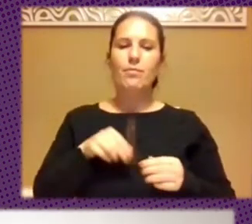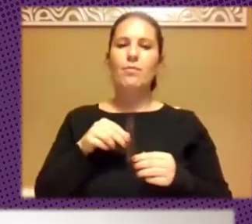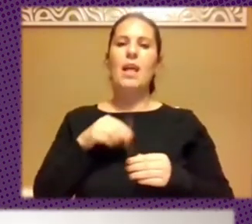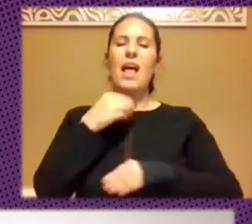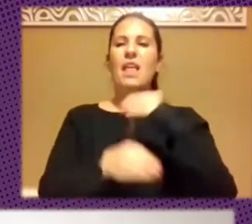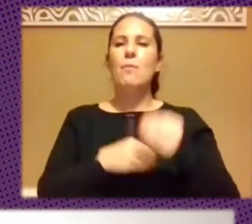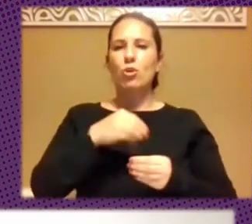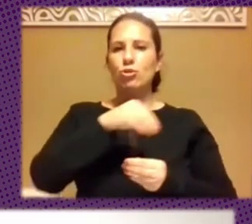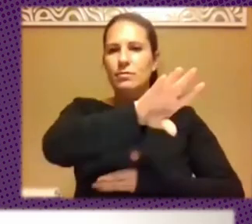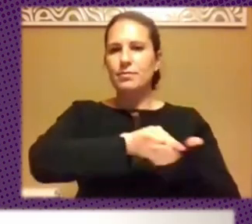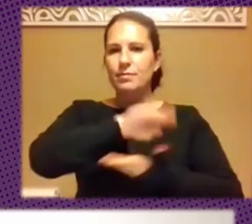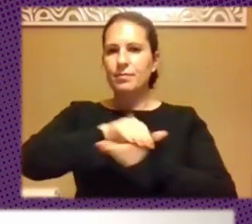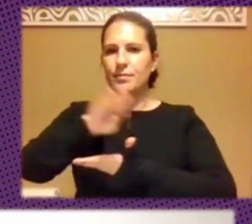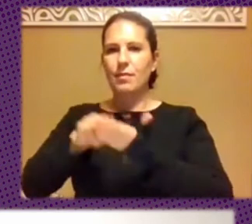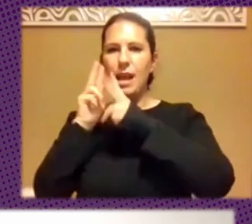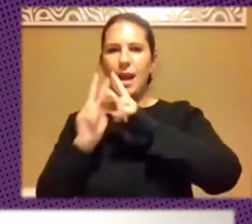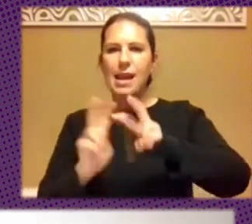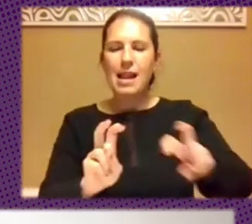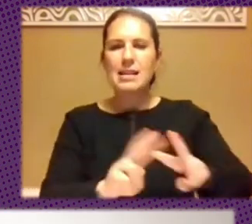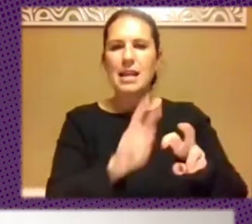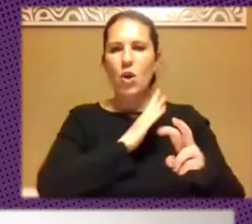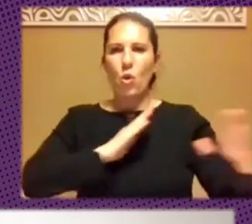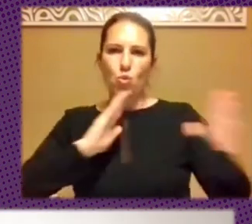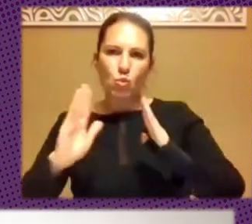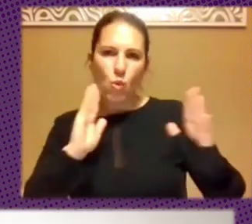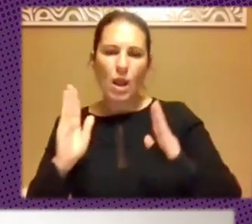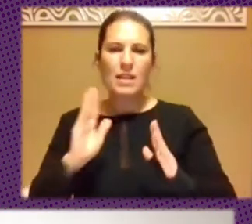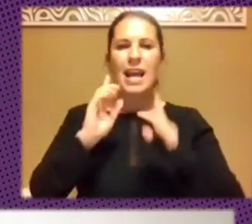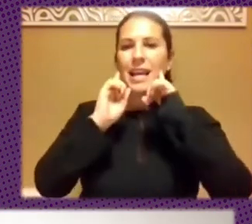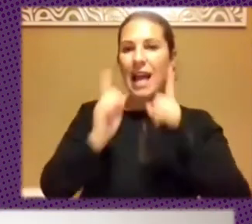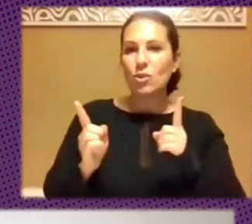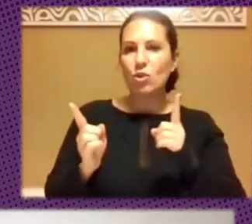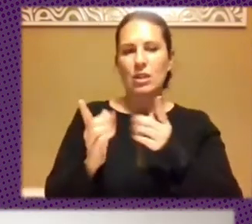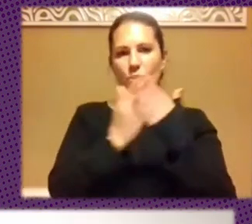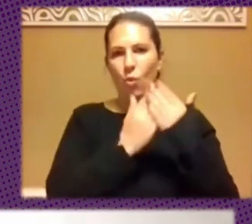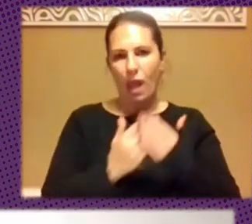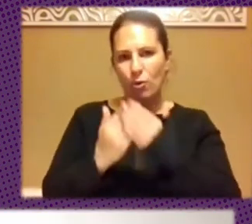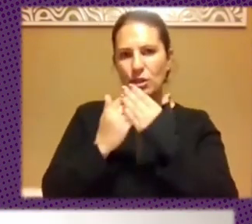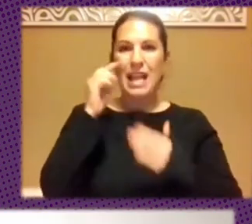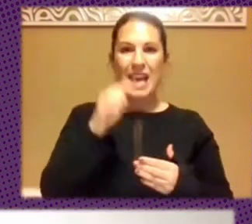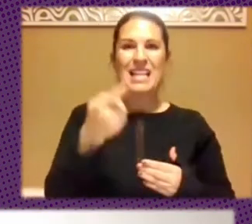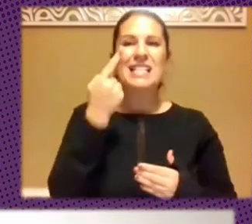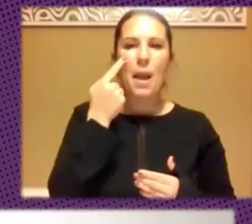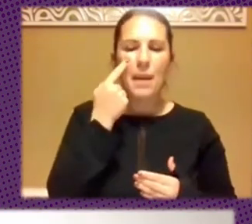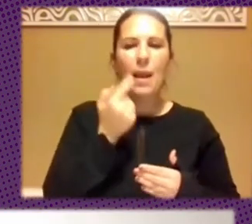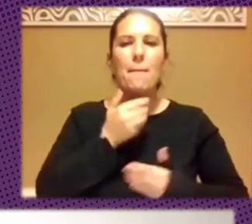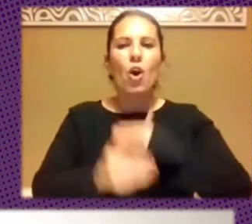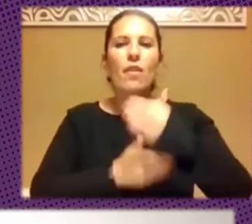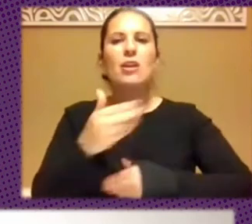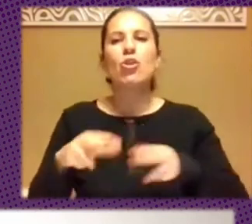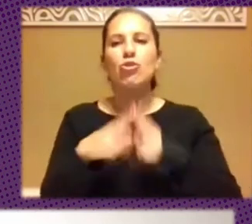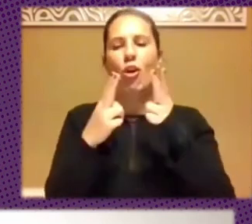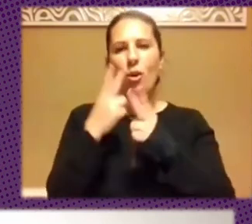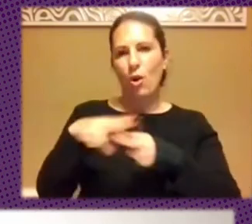recuento y análisis de las coyunturas y casos que estudiamos como laboratorio y podemos ver qué procesos sociopolíticos